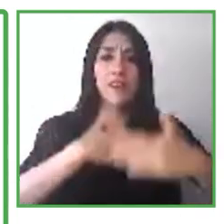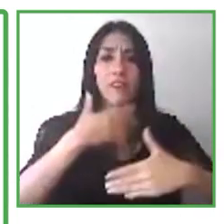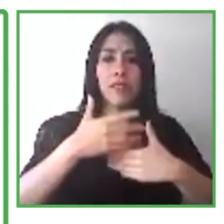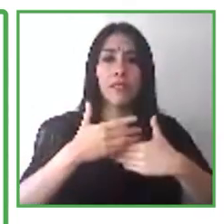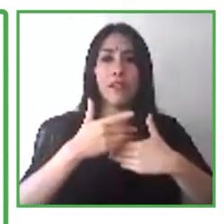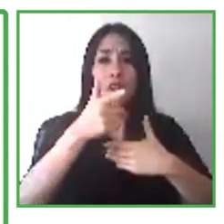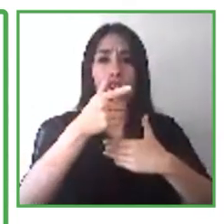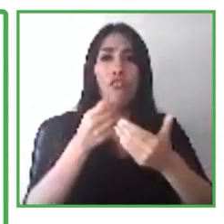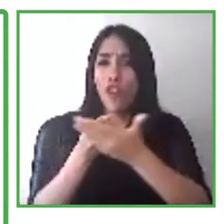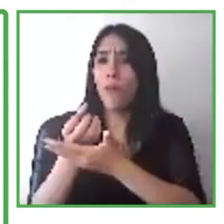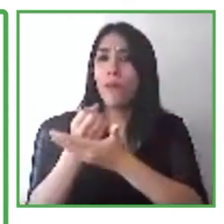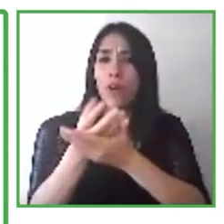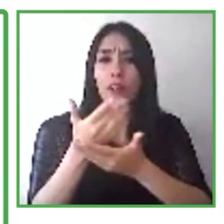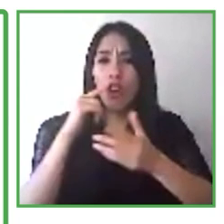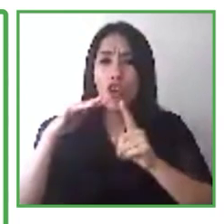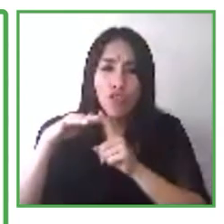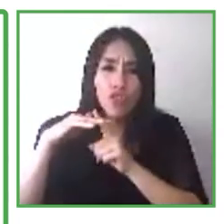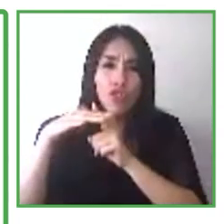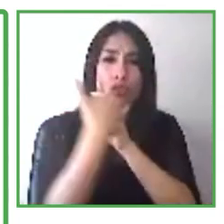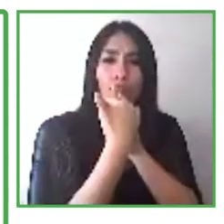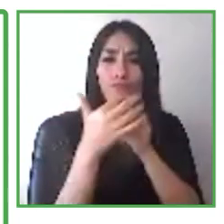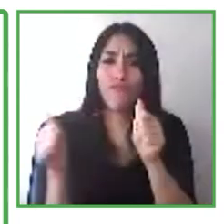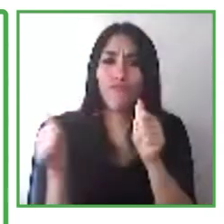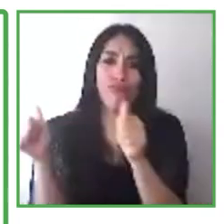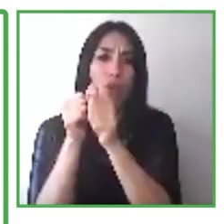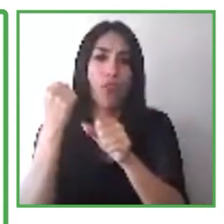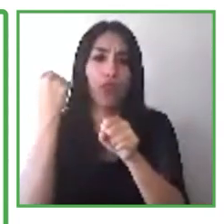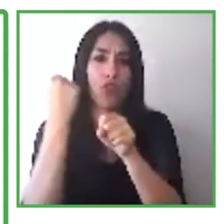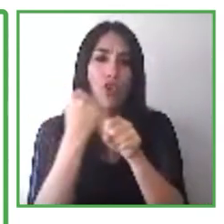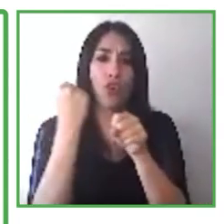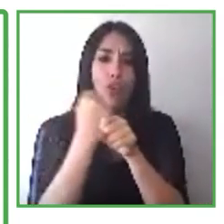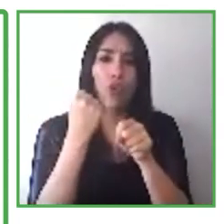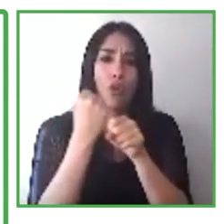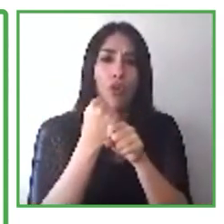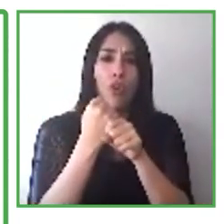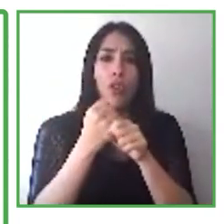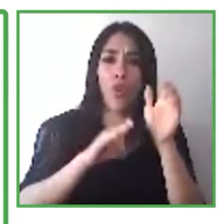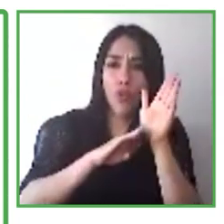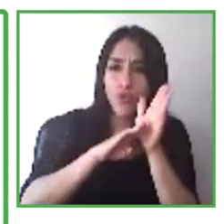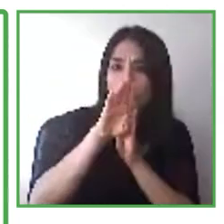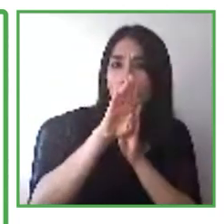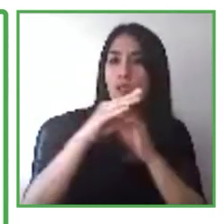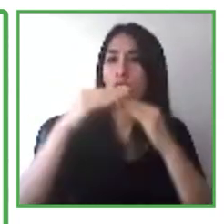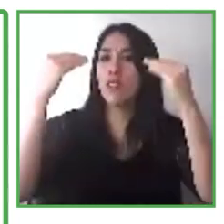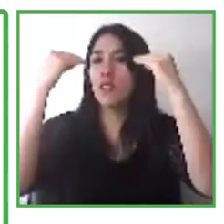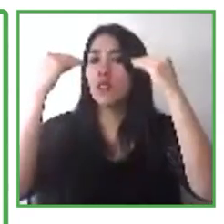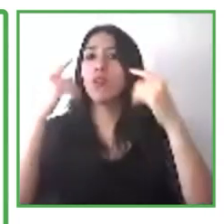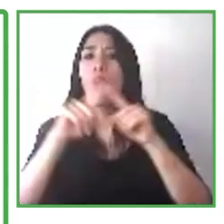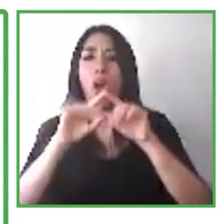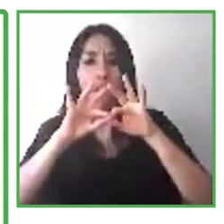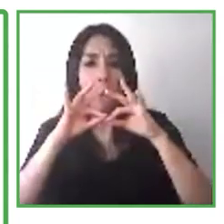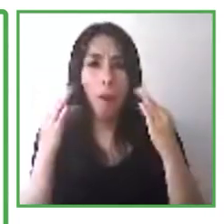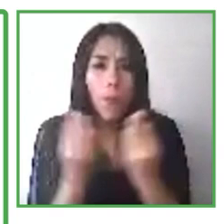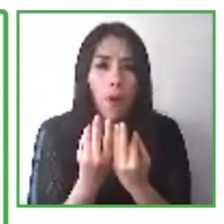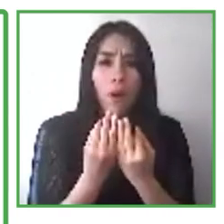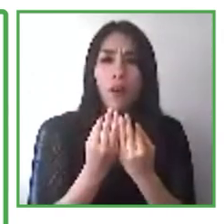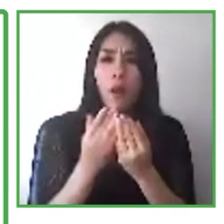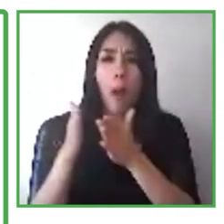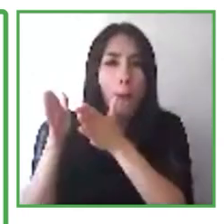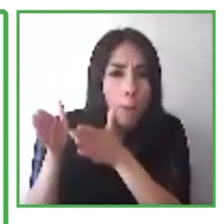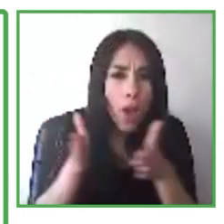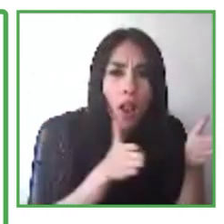potenciales para poder desarrollar una capacitación completa y estrategias que estén basadas en la demanda local.